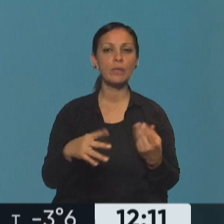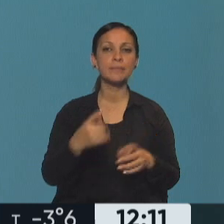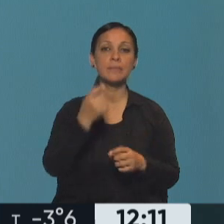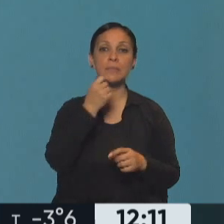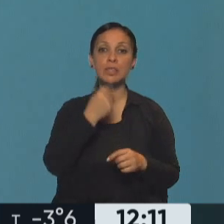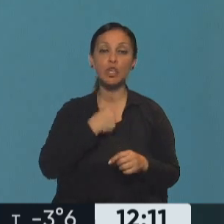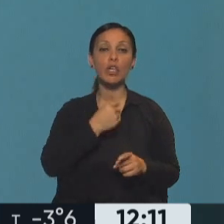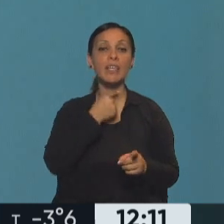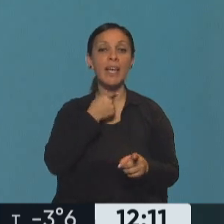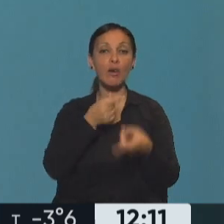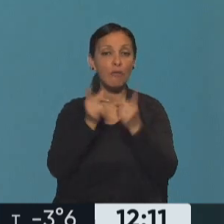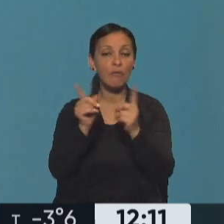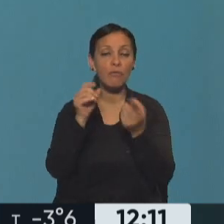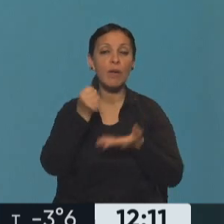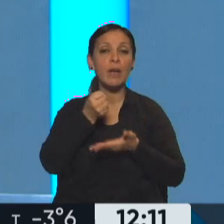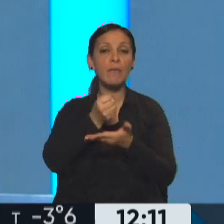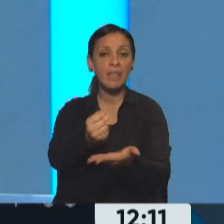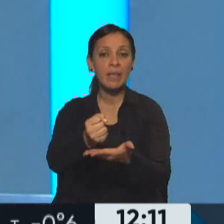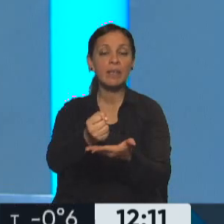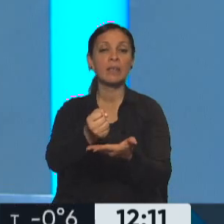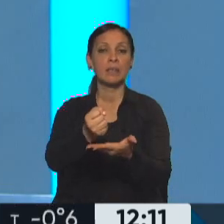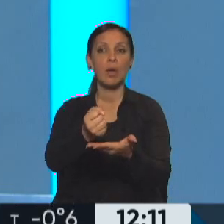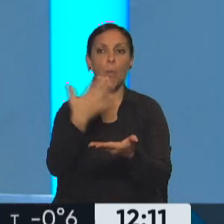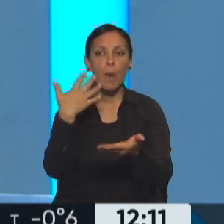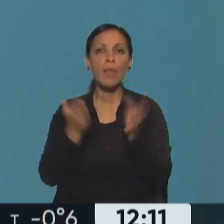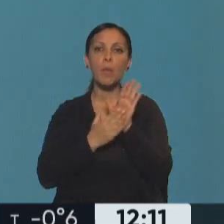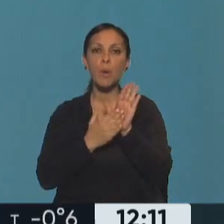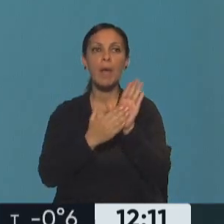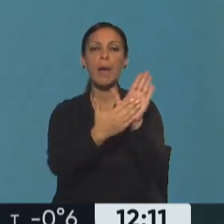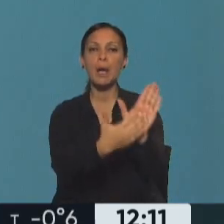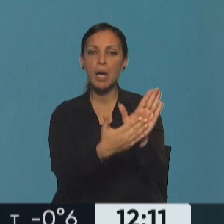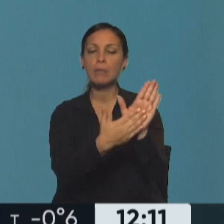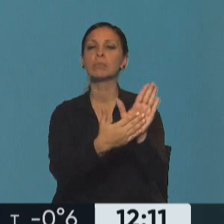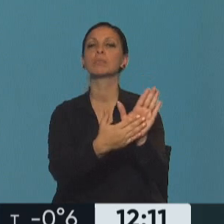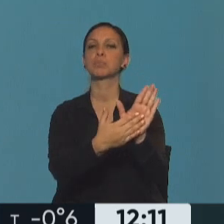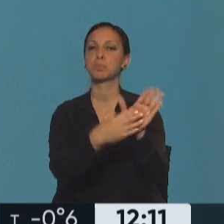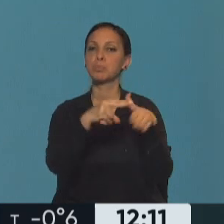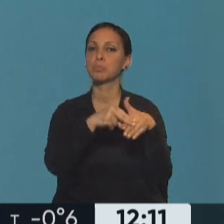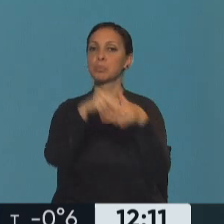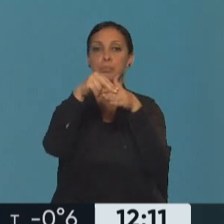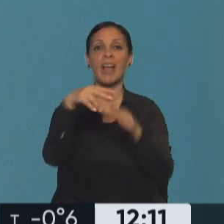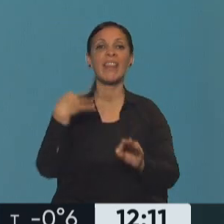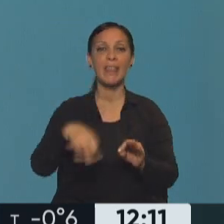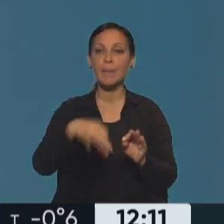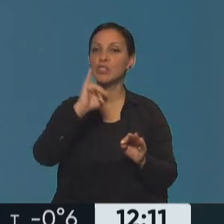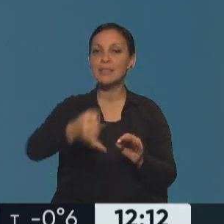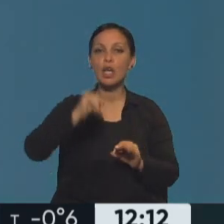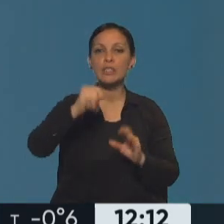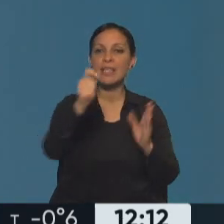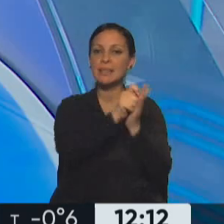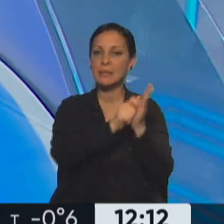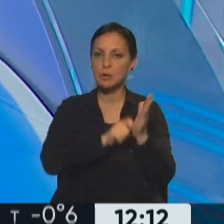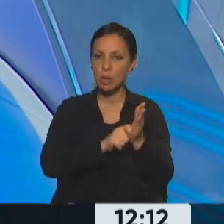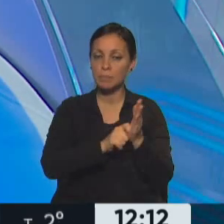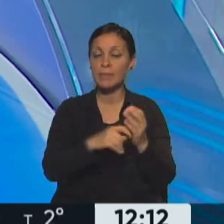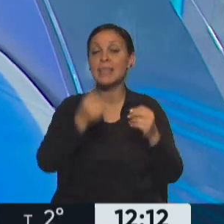seguir percibiendo el subsidio y tiene con qué argumentar de seguir percibiendo el subsidio, hay que inscribirse sí o sí. Sí, si